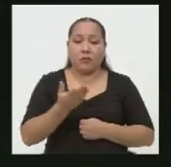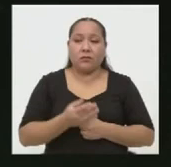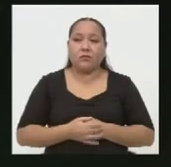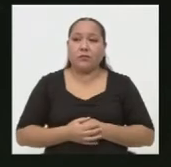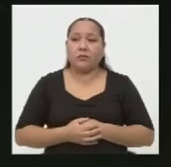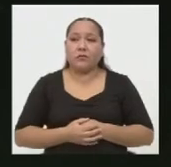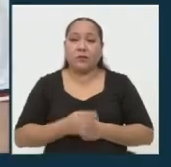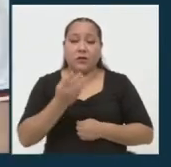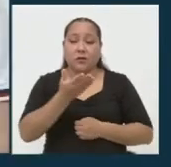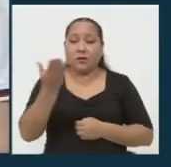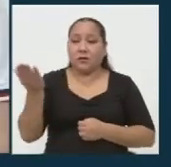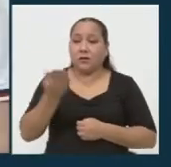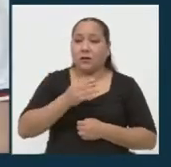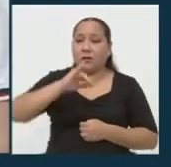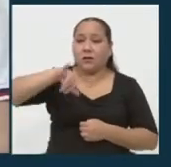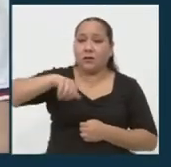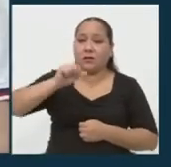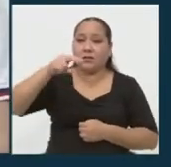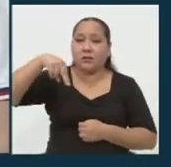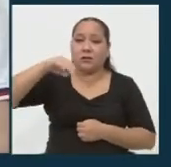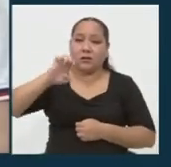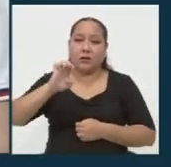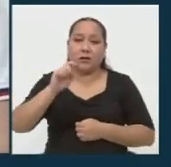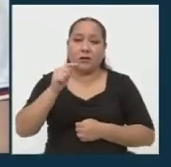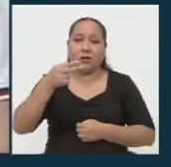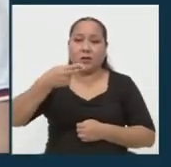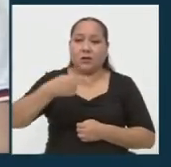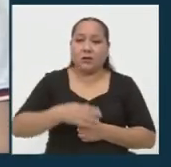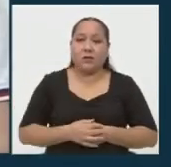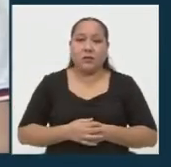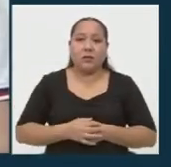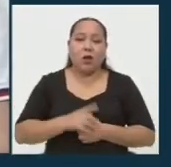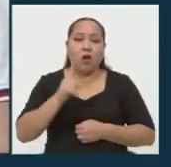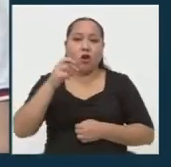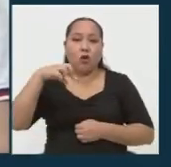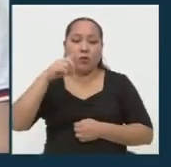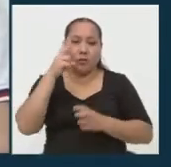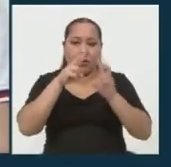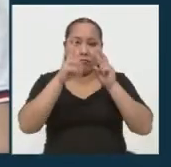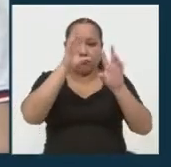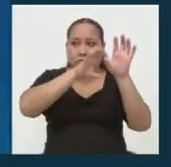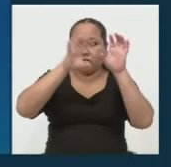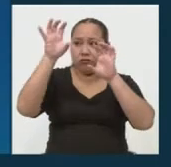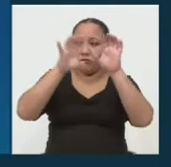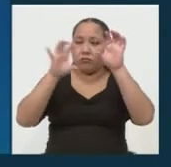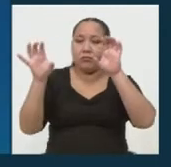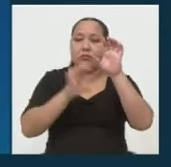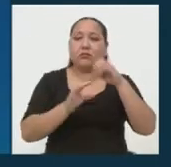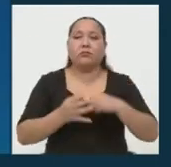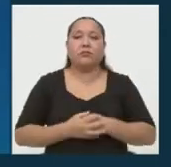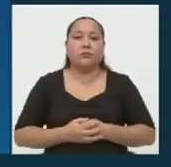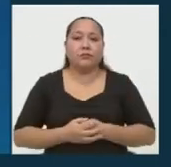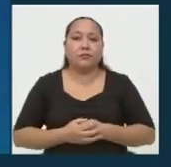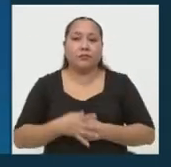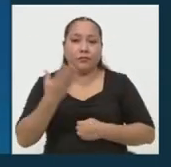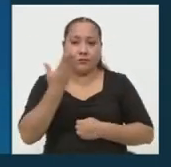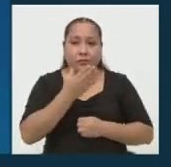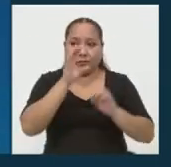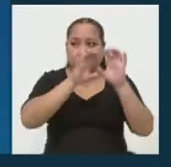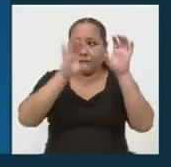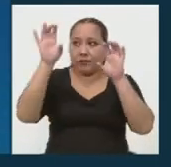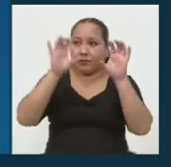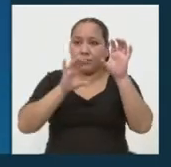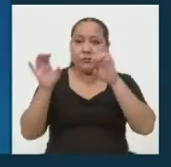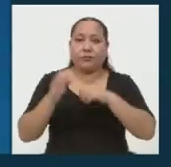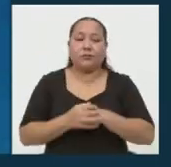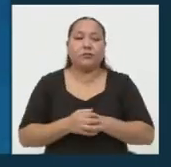Es el turno de la candidata Yanet del Rosario López Sánchez. Vamos a ver el mosaico, candidata. Ahí está en pantalla el